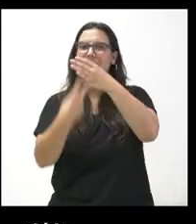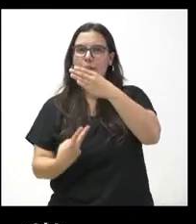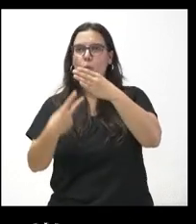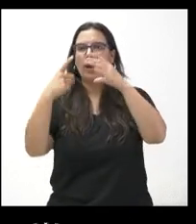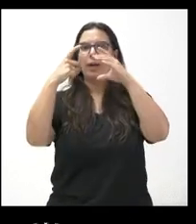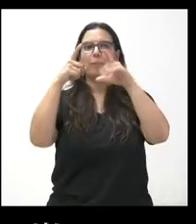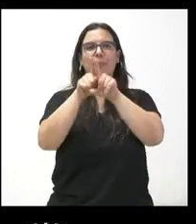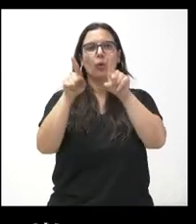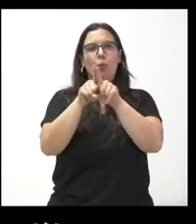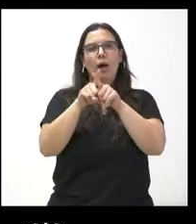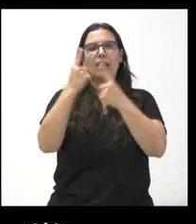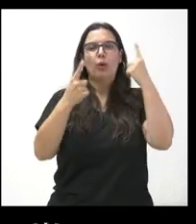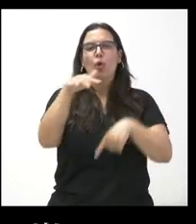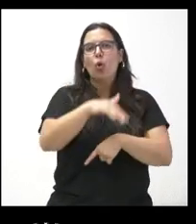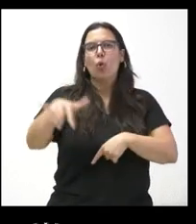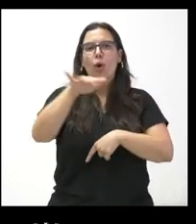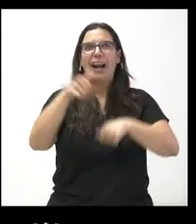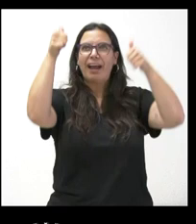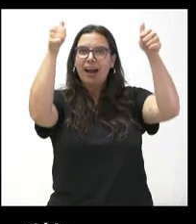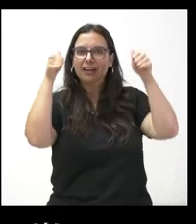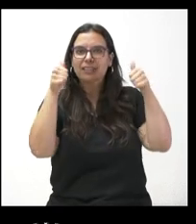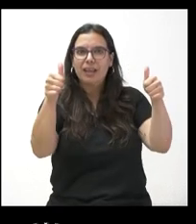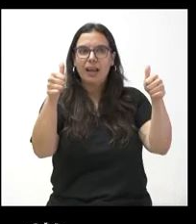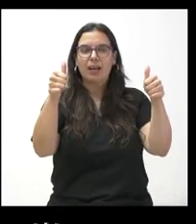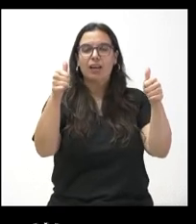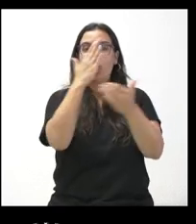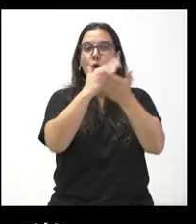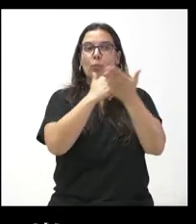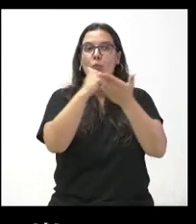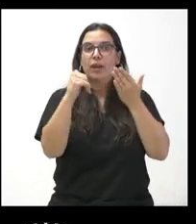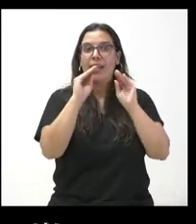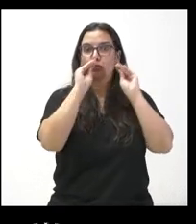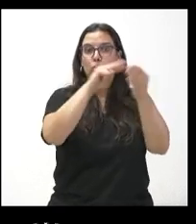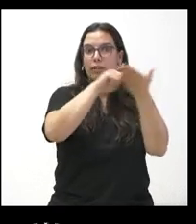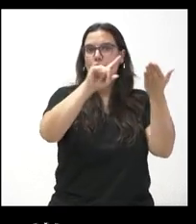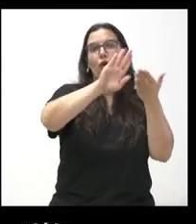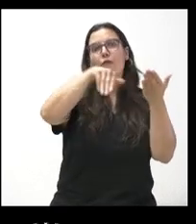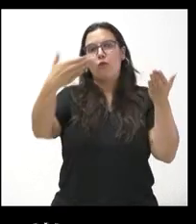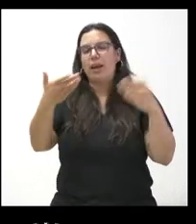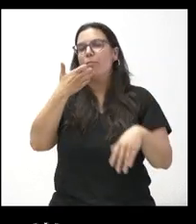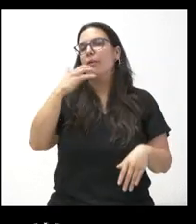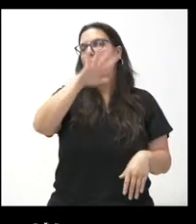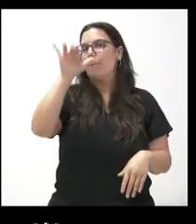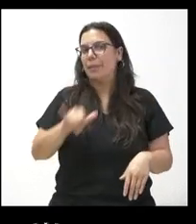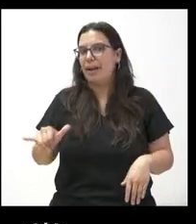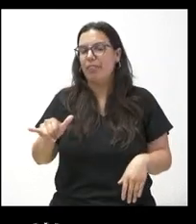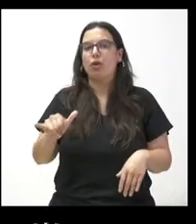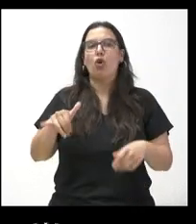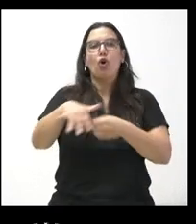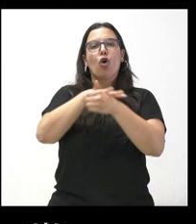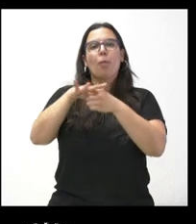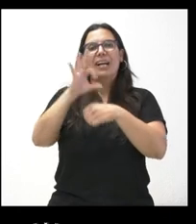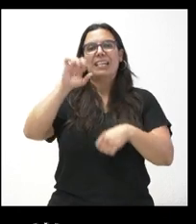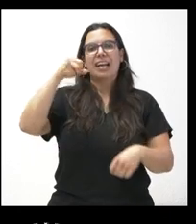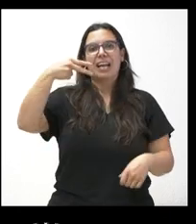determinados lugares de fuera de su comunidad autónoma, como puedan ser el Bierzo, como pueda ser la comarca de Sanabria, que son